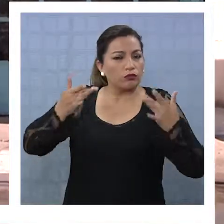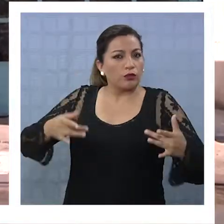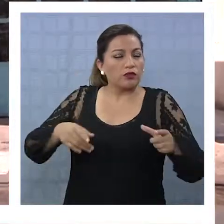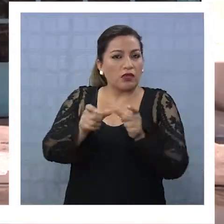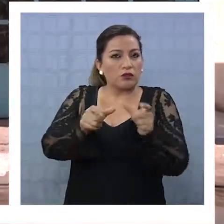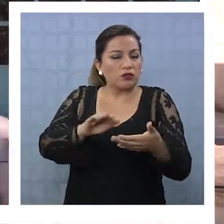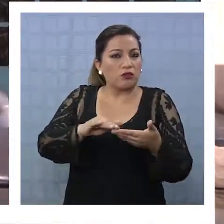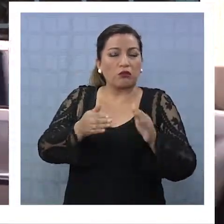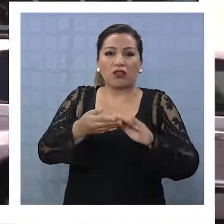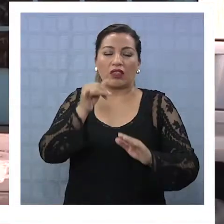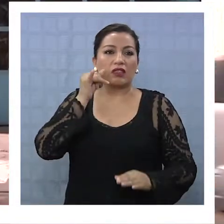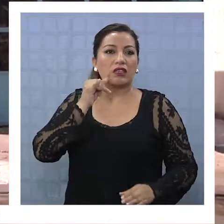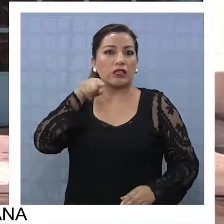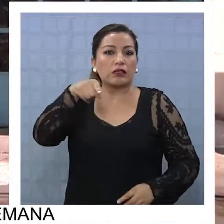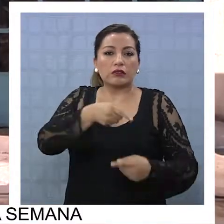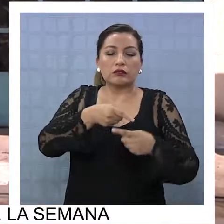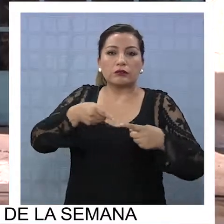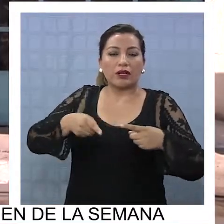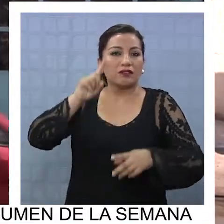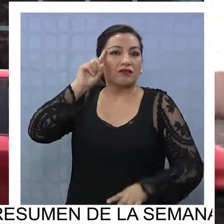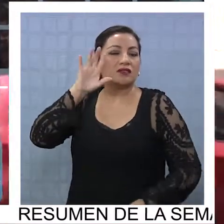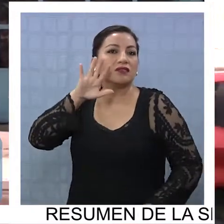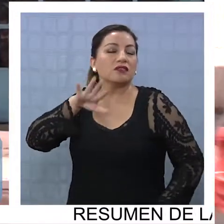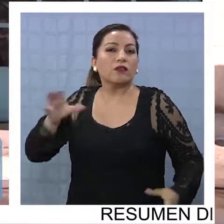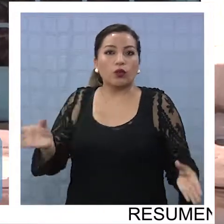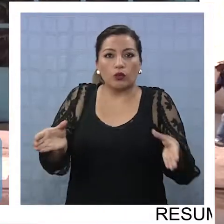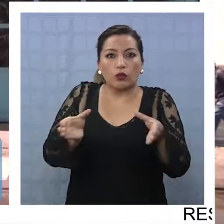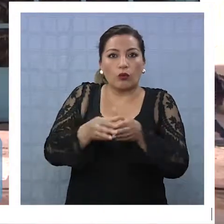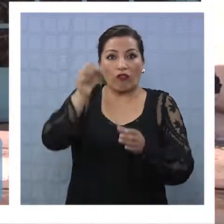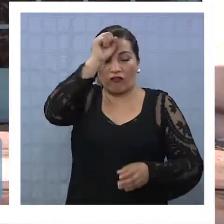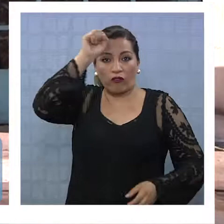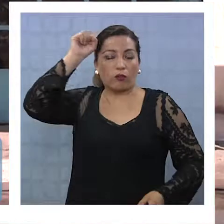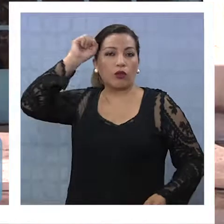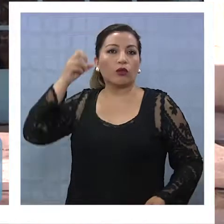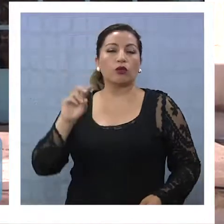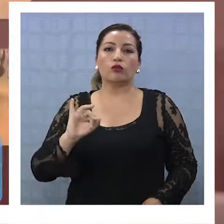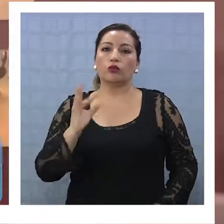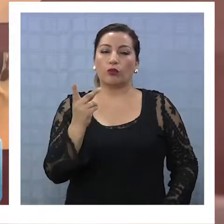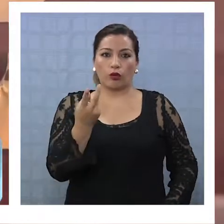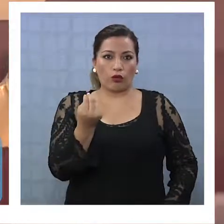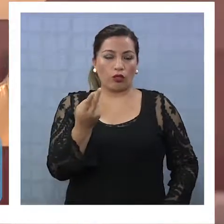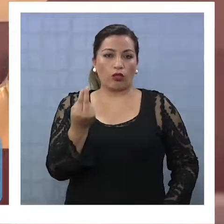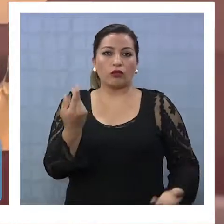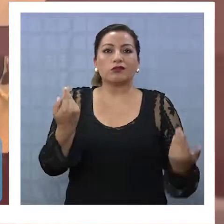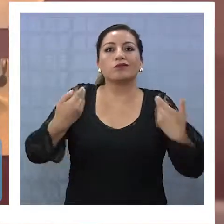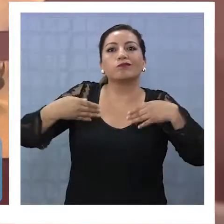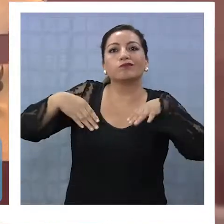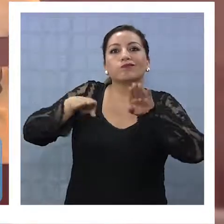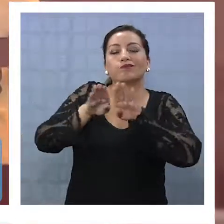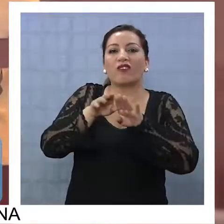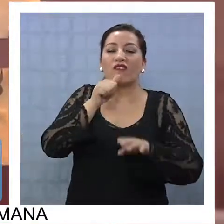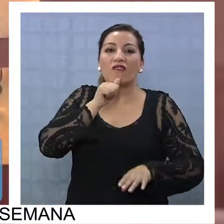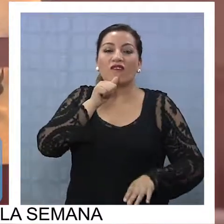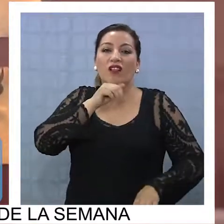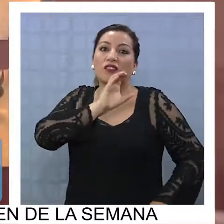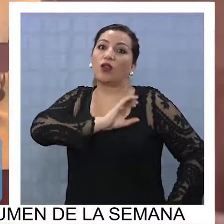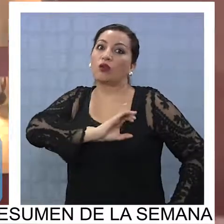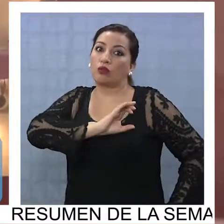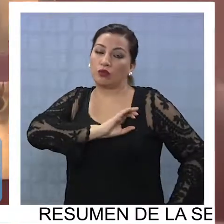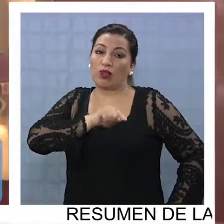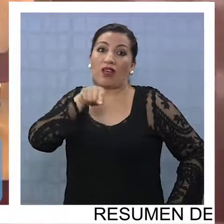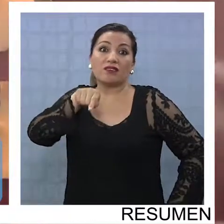Con sorpresa la comunidad se enteró durante esta semana que la compañía de bomberos número 12 cerraba sus puertas por problemas de